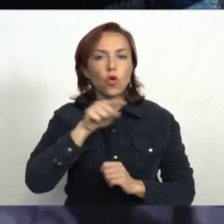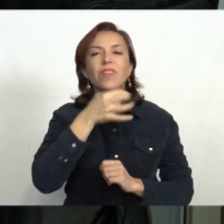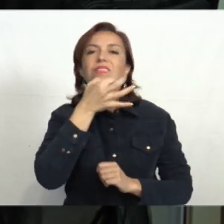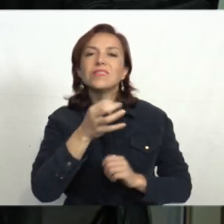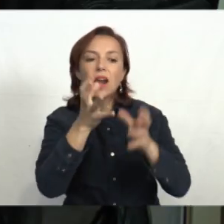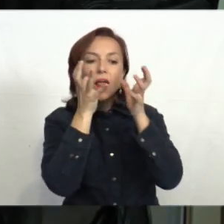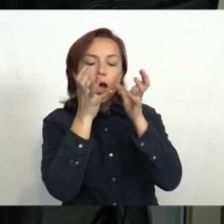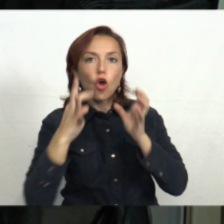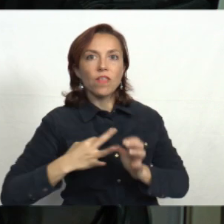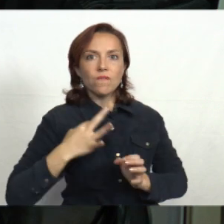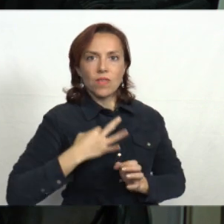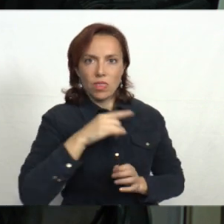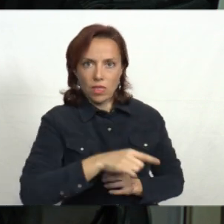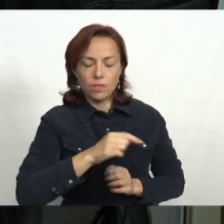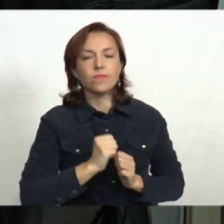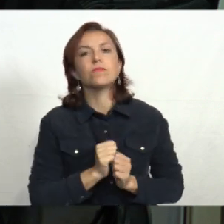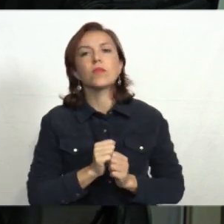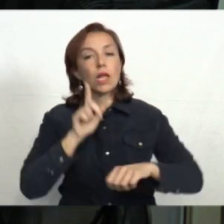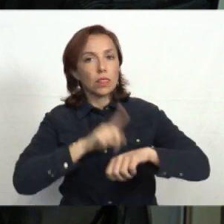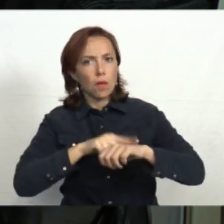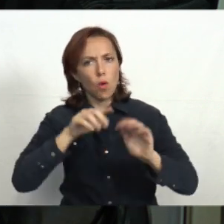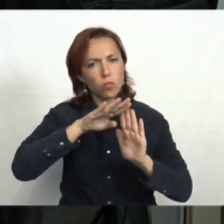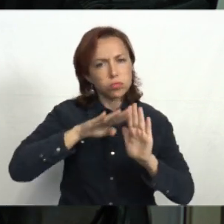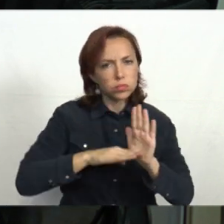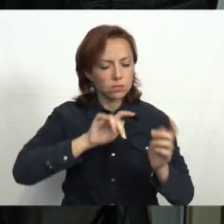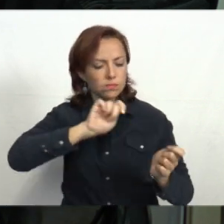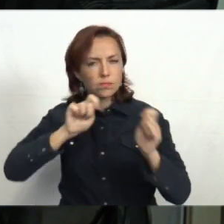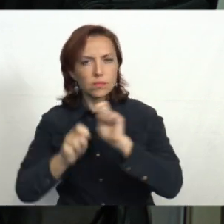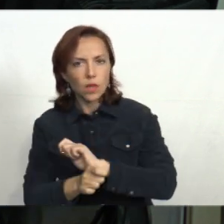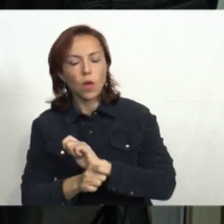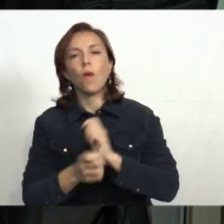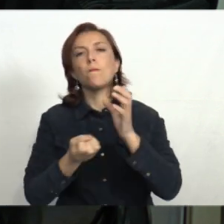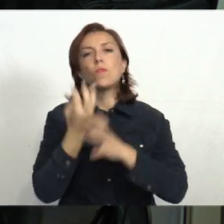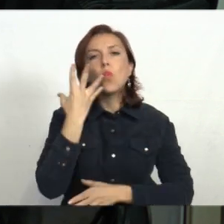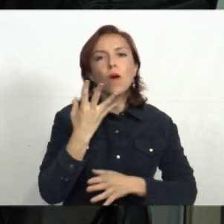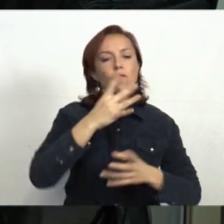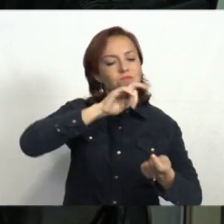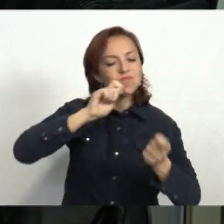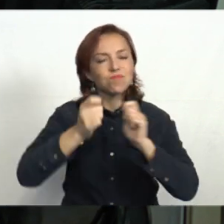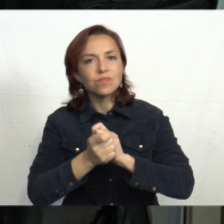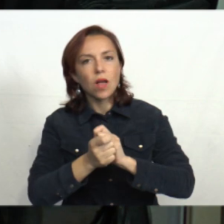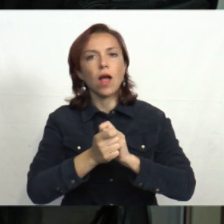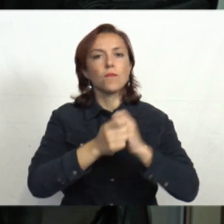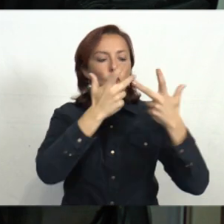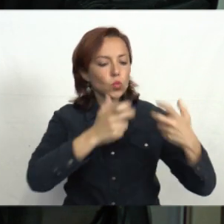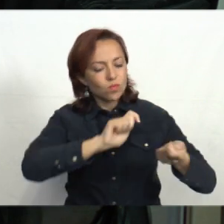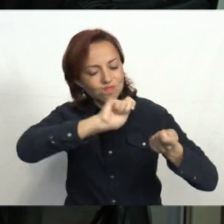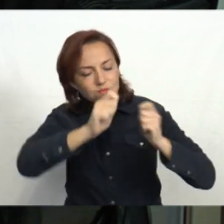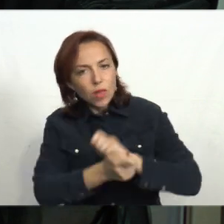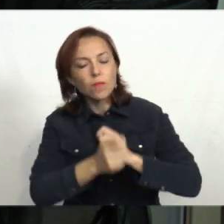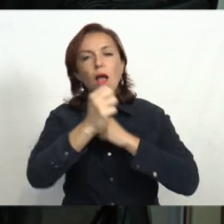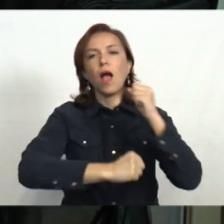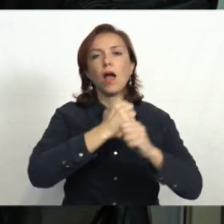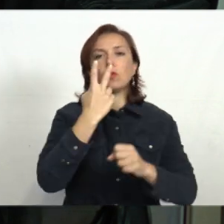Los tiempos de respuesta han venido cambiando desde una reestructura operativa que se hizo en la Jefatura de Policía de Montevideo en el año